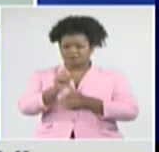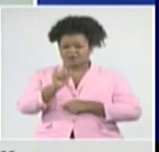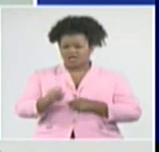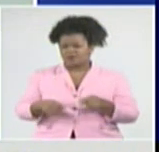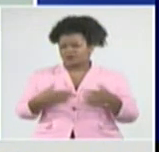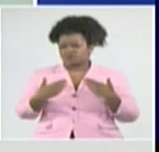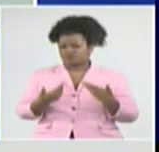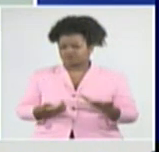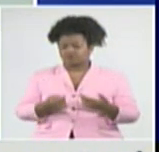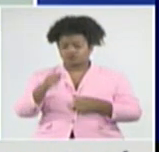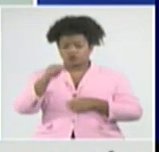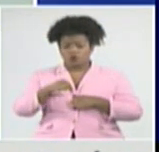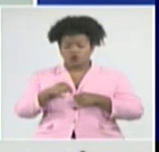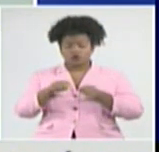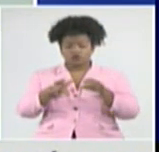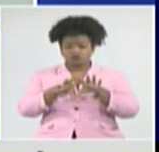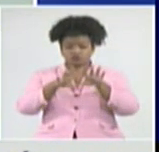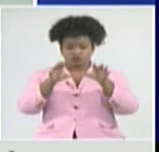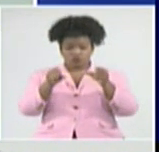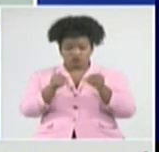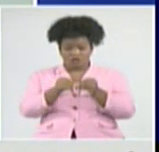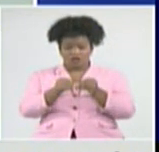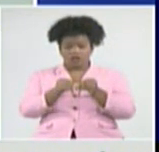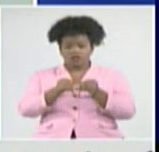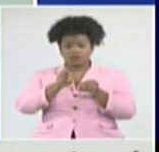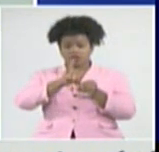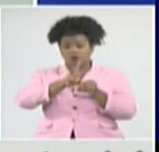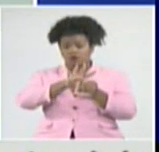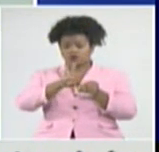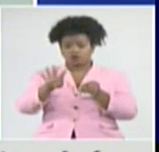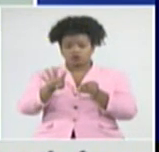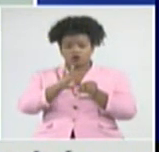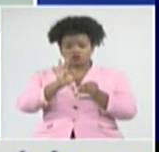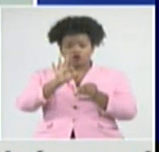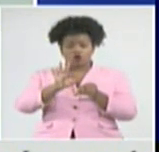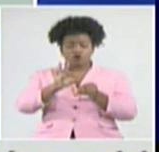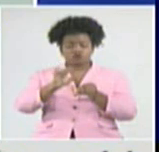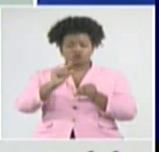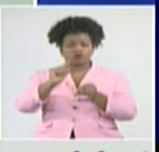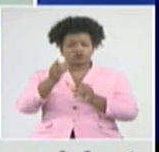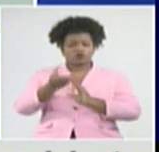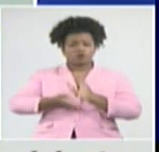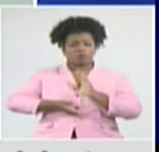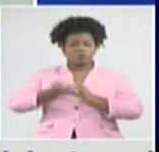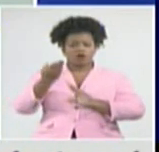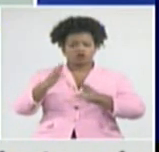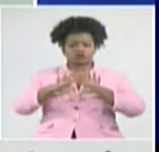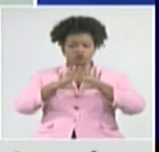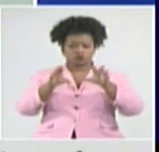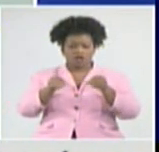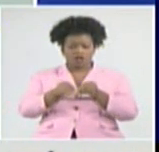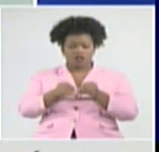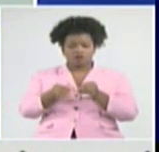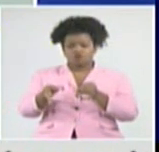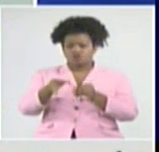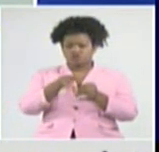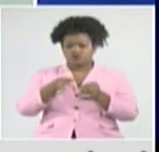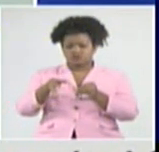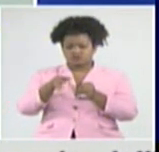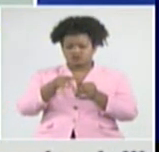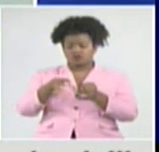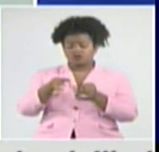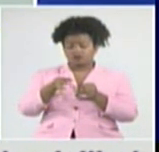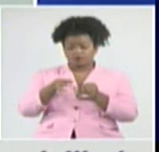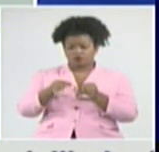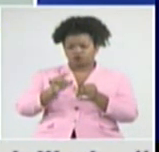344 casos autóctonos, 8 casos más, en 9 de sus 11 municipios, San José de las